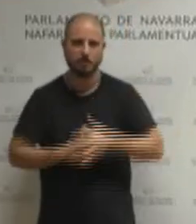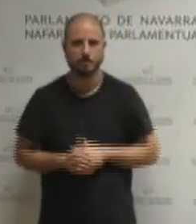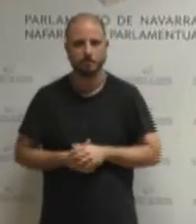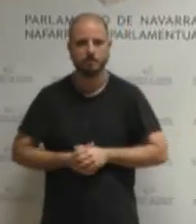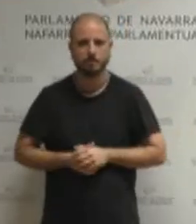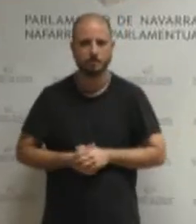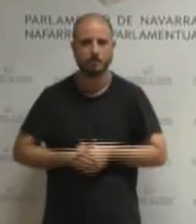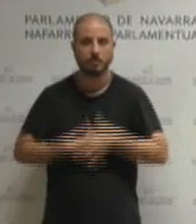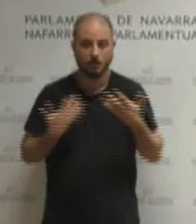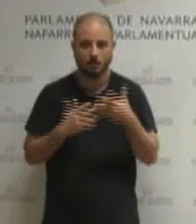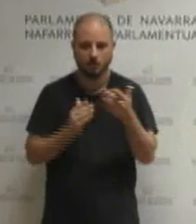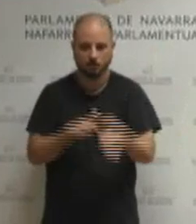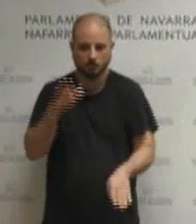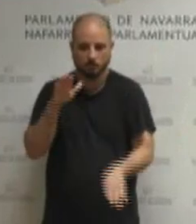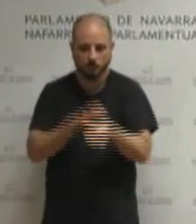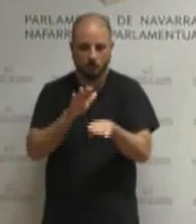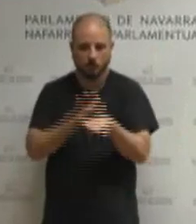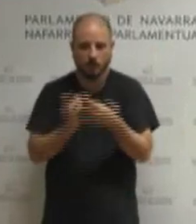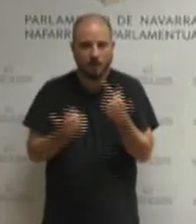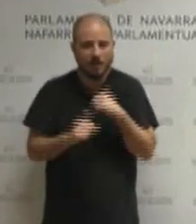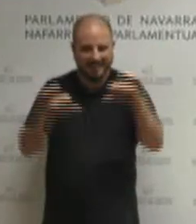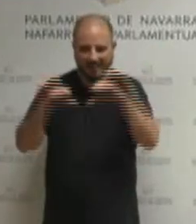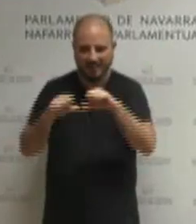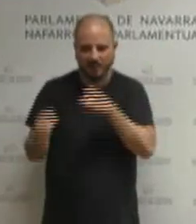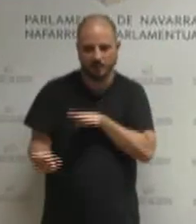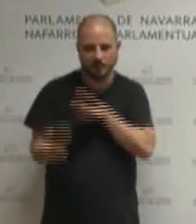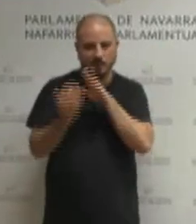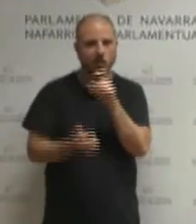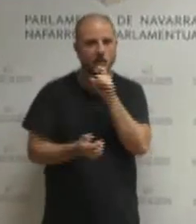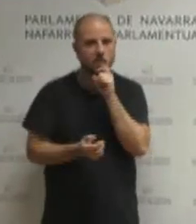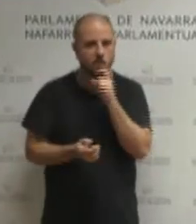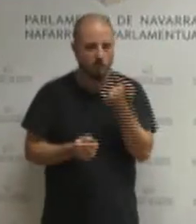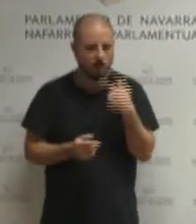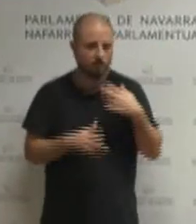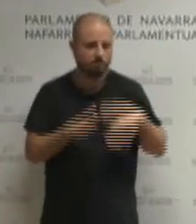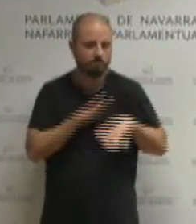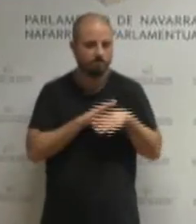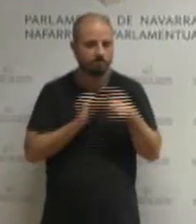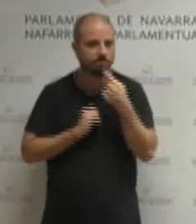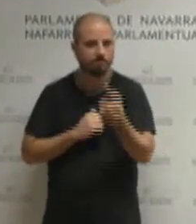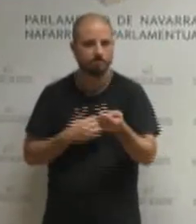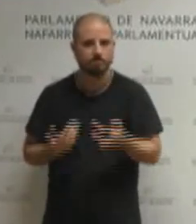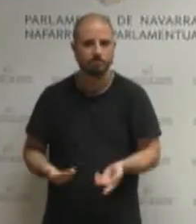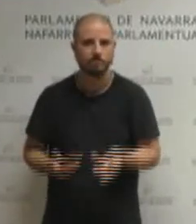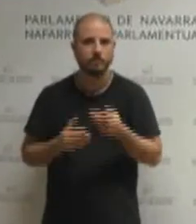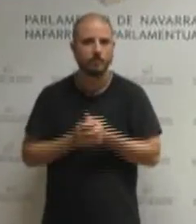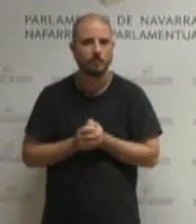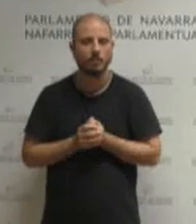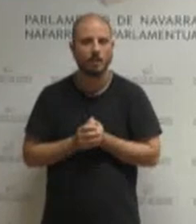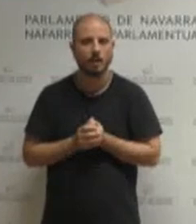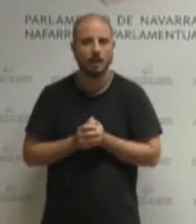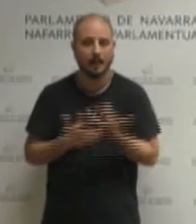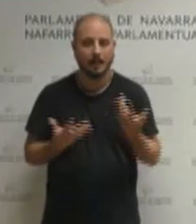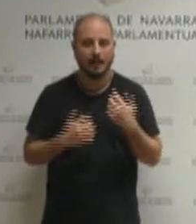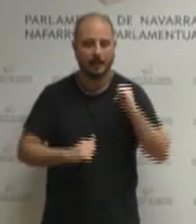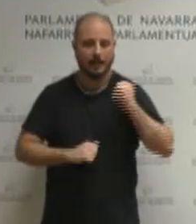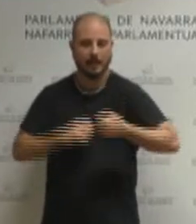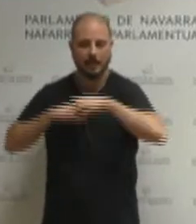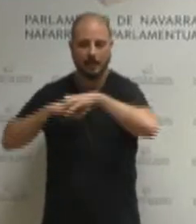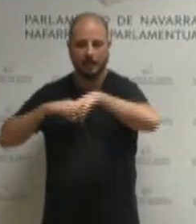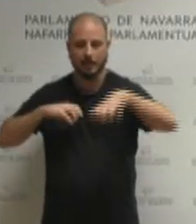esta situación de crisis también vamos a ser honestos a la hora de valorar cómo redistribuimos la riqueza